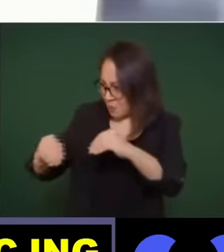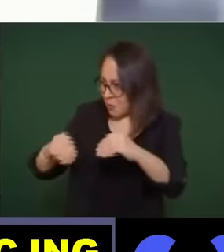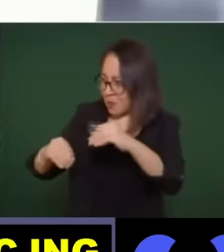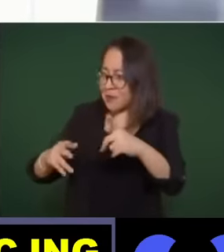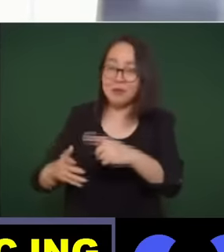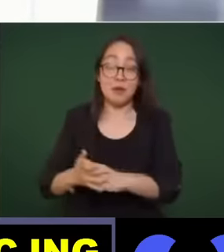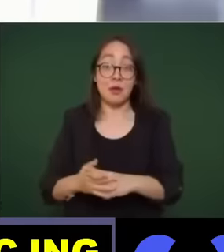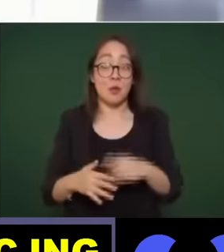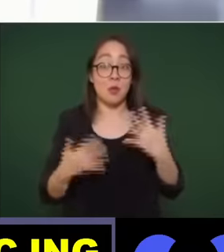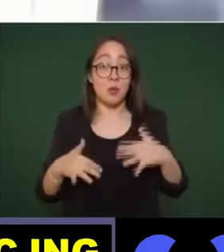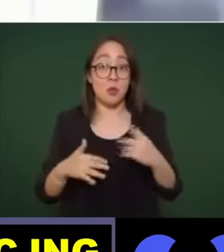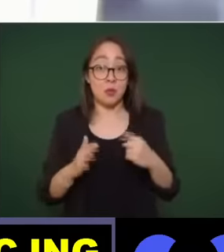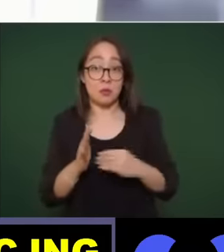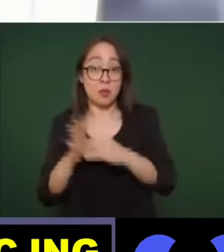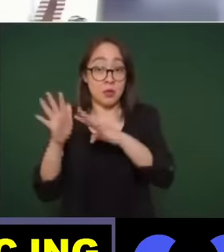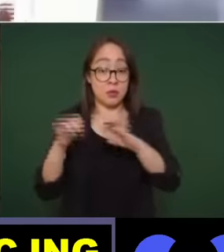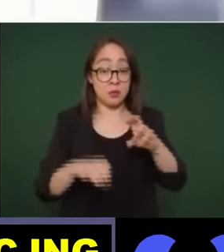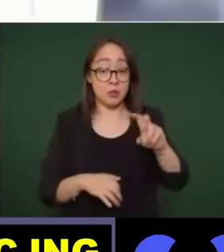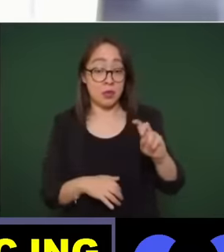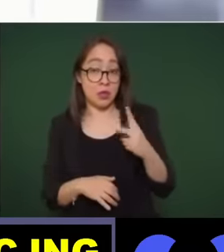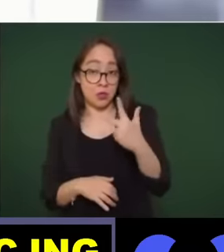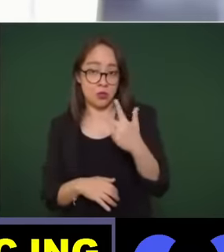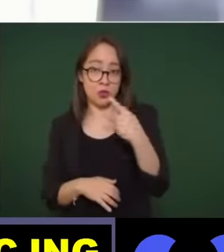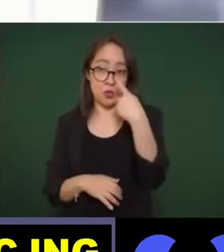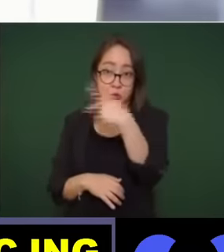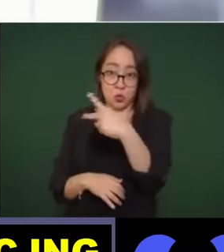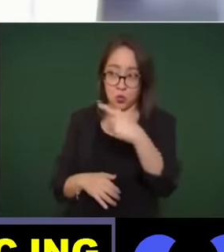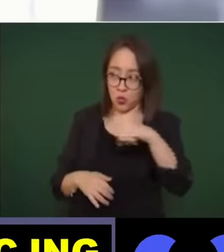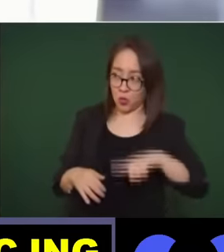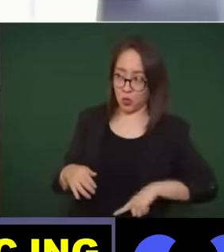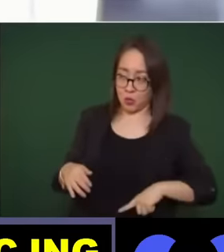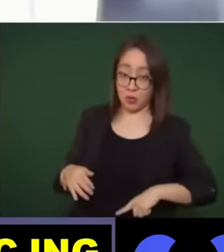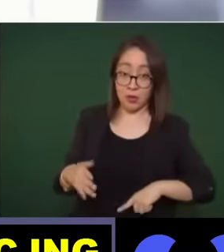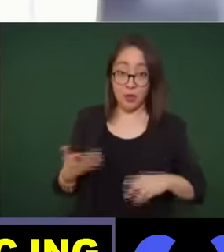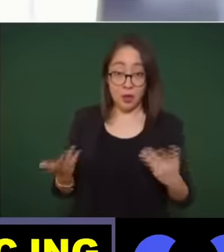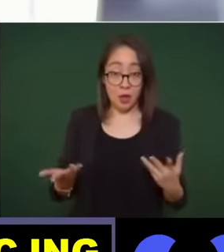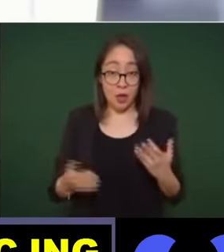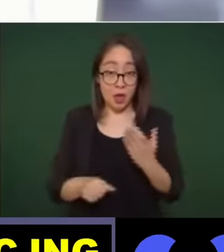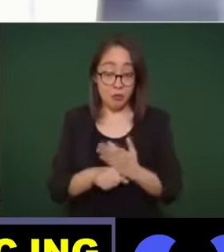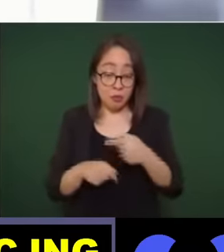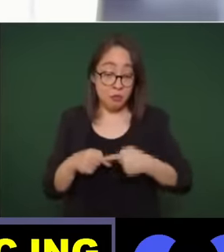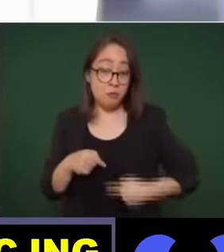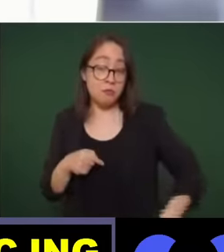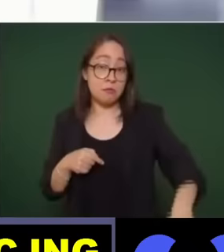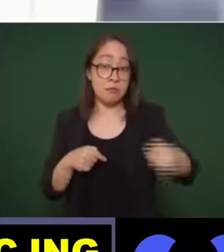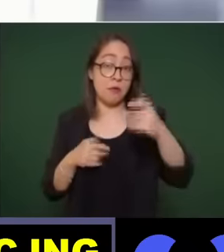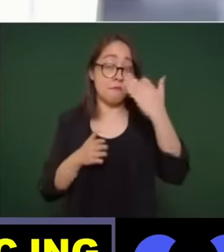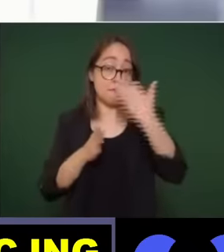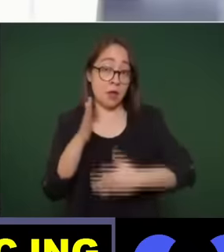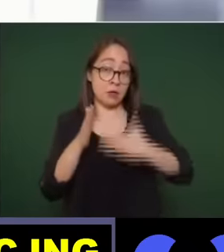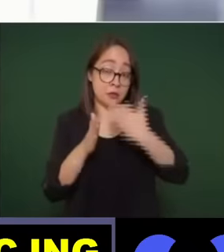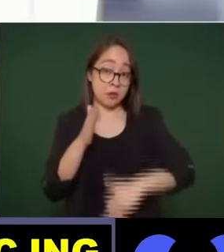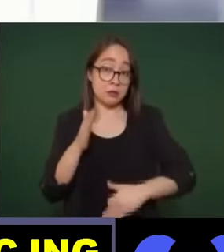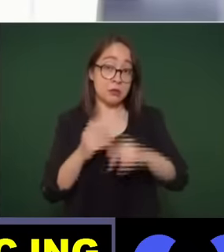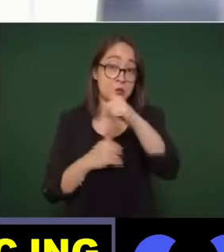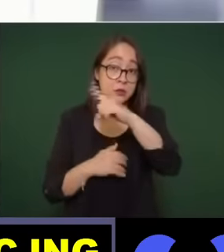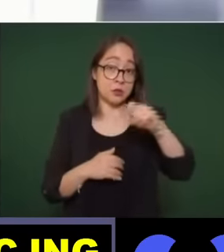el día 1938 de su gobierno y nos quedan o que le quedan al país